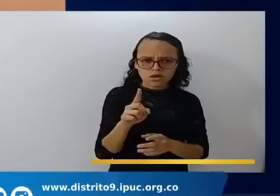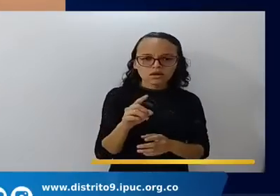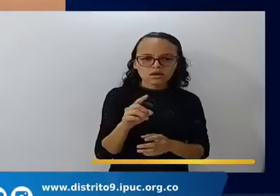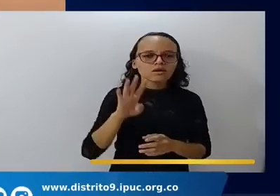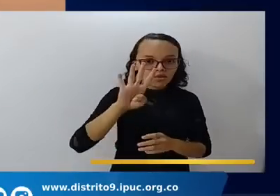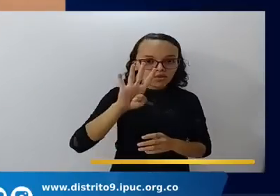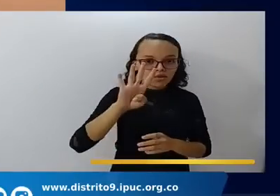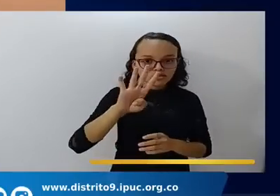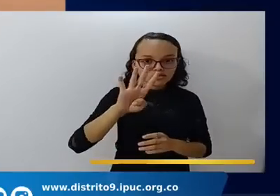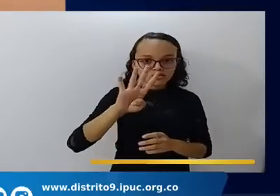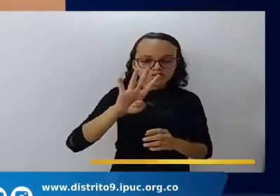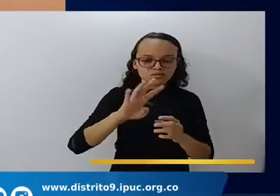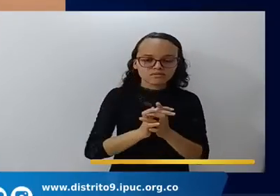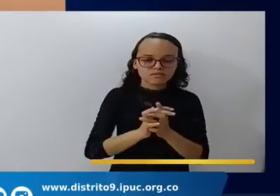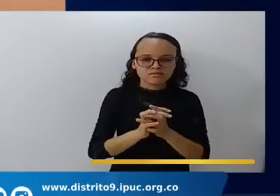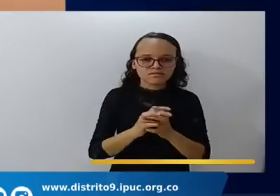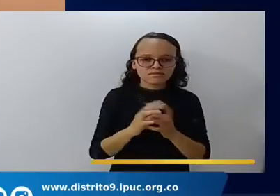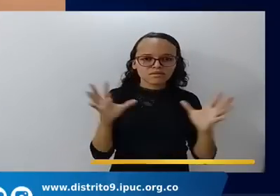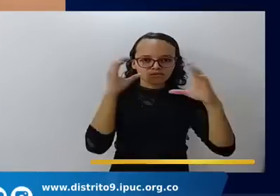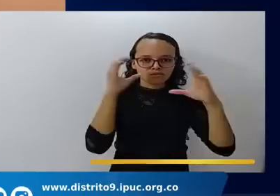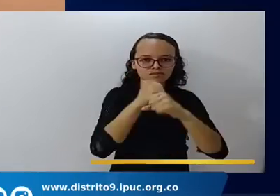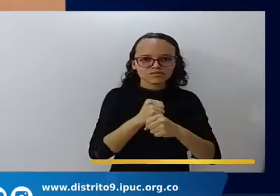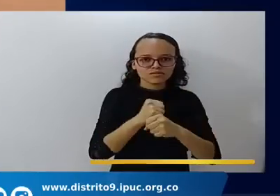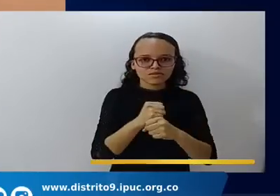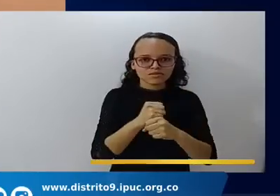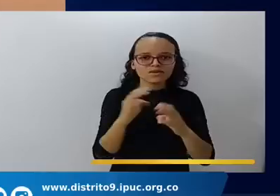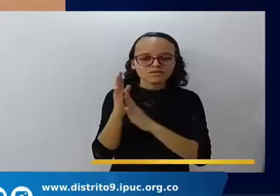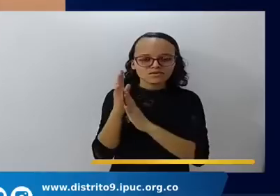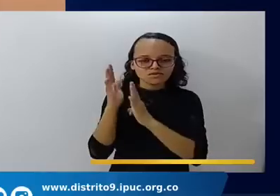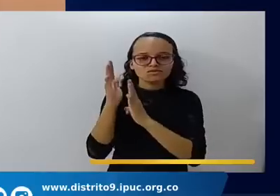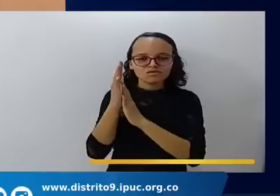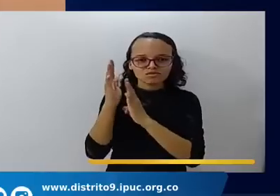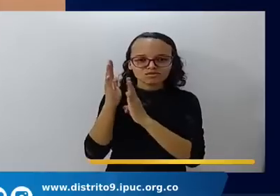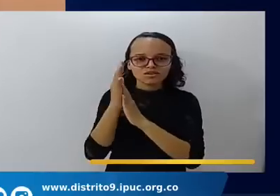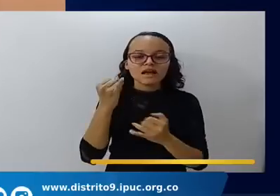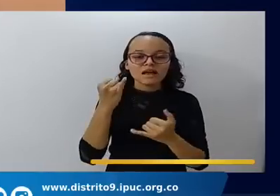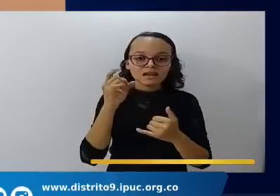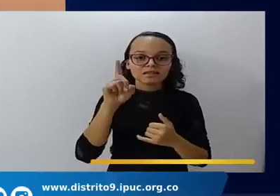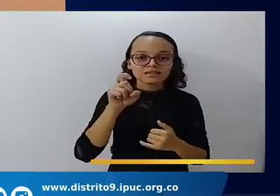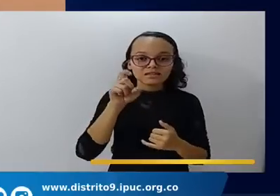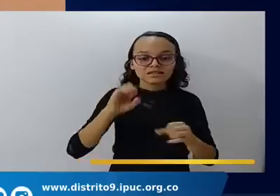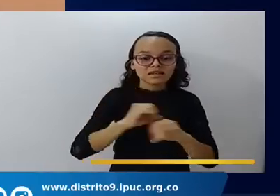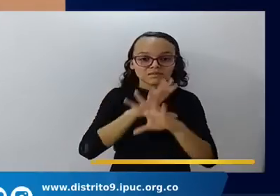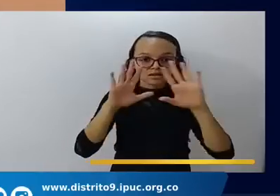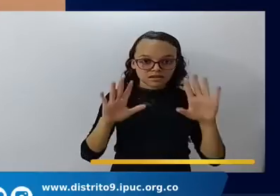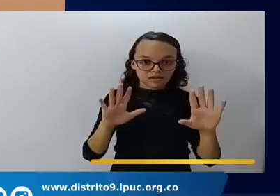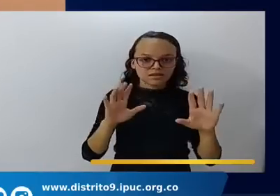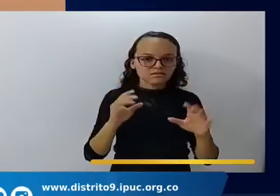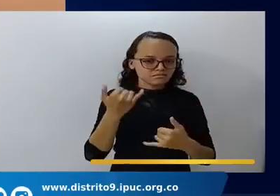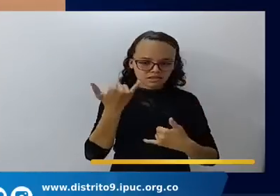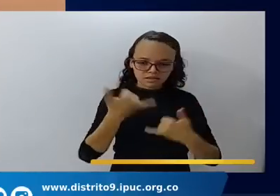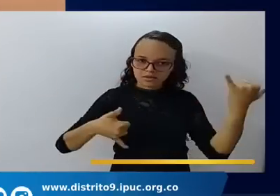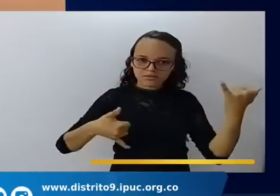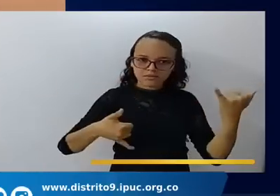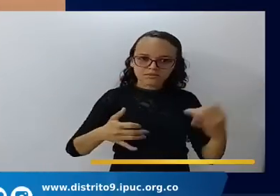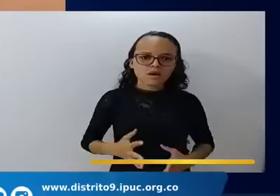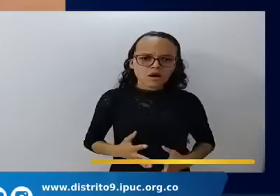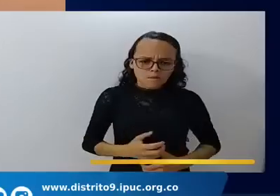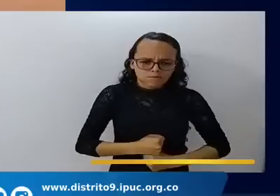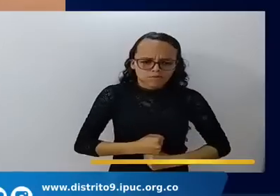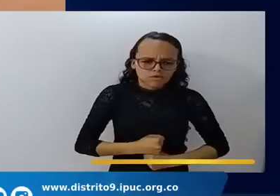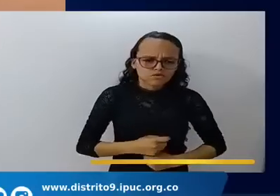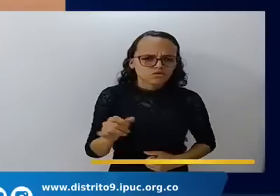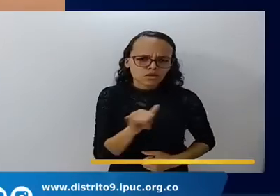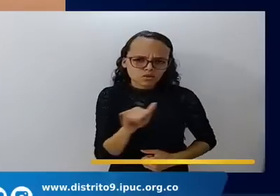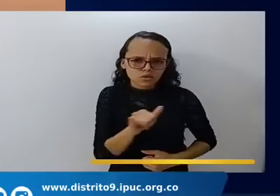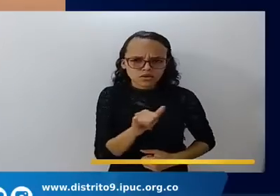cuatro vigilias, hasta las seis de la mañana. Y el ayuno era ayuno, no